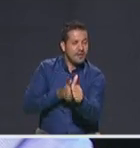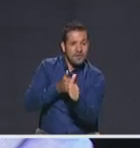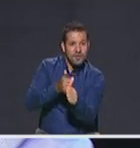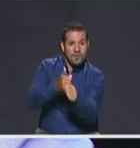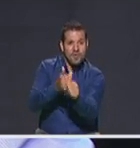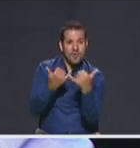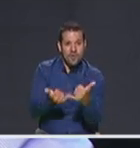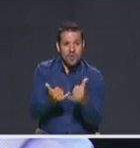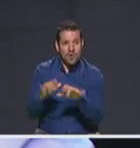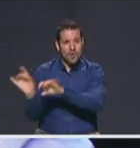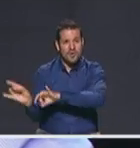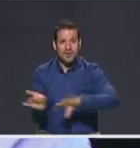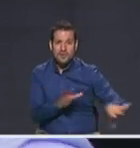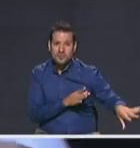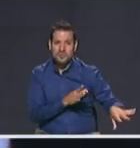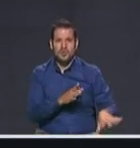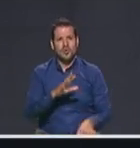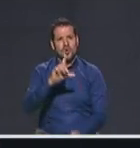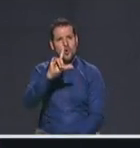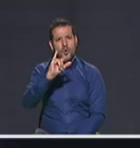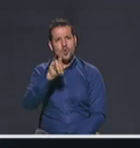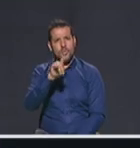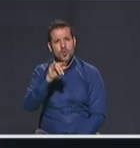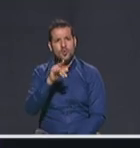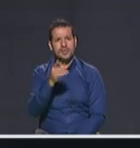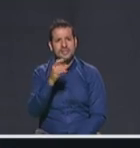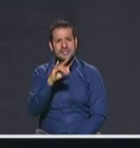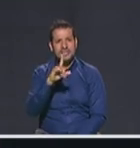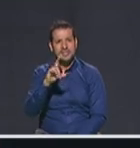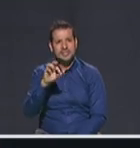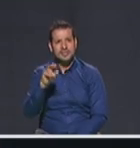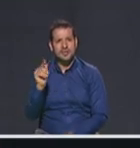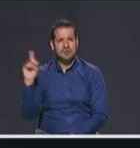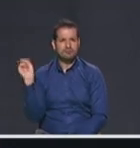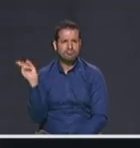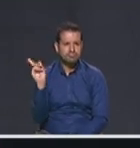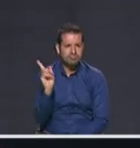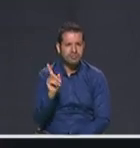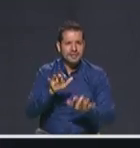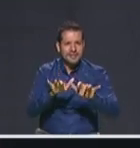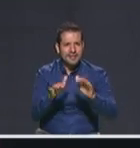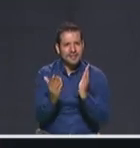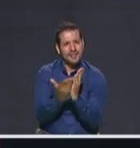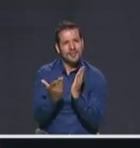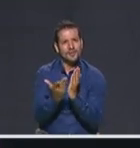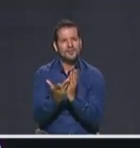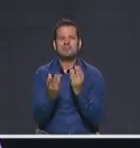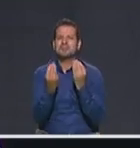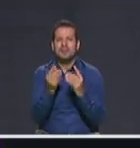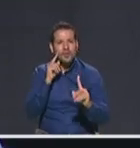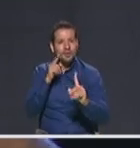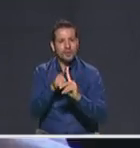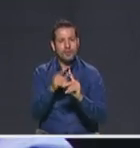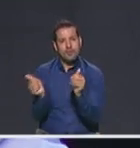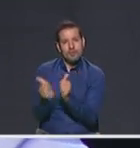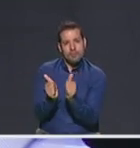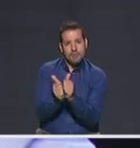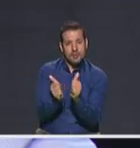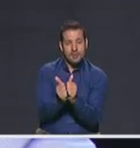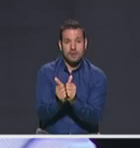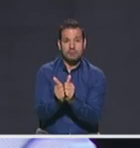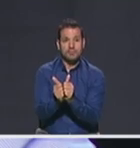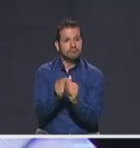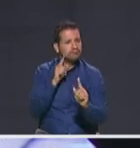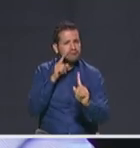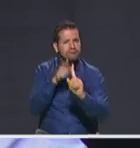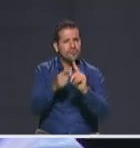renunció Luis Guillermo Patiño, que llevaba más de tres años en la Secretaría de Educación para acompañarme en la campaña. Va a dirigir todo el tema